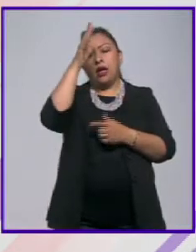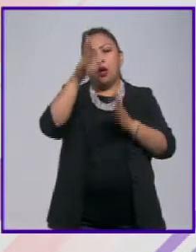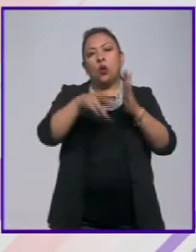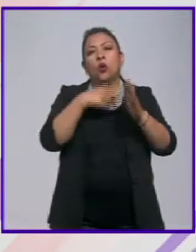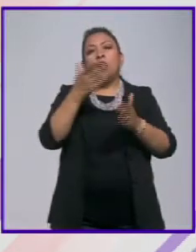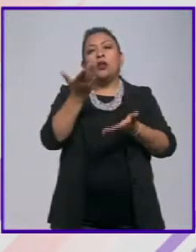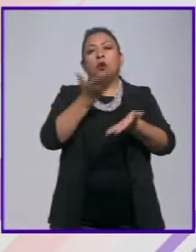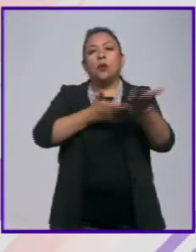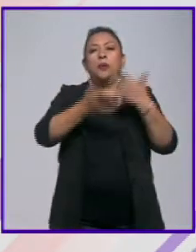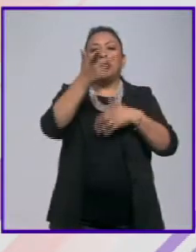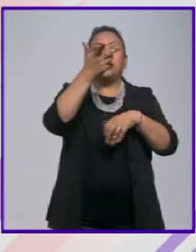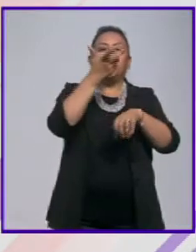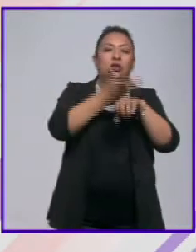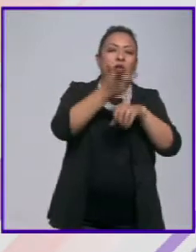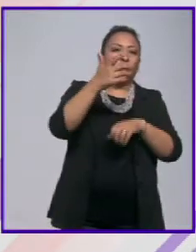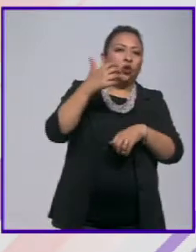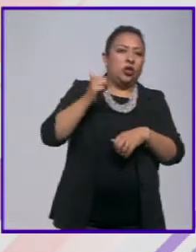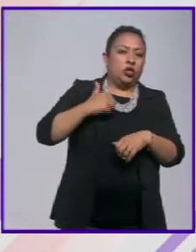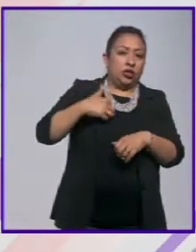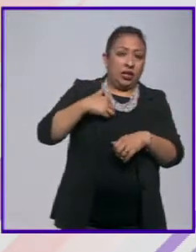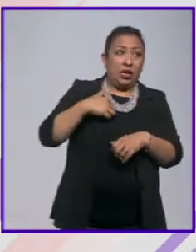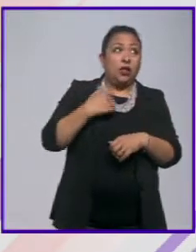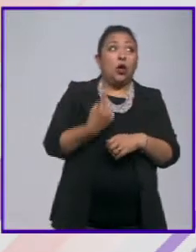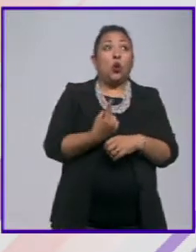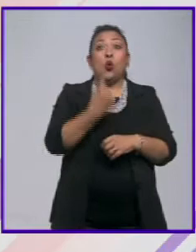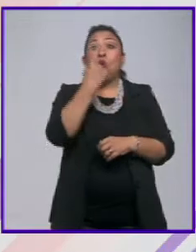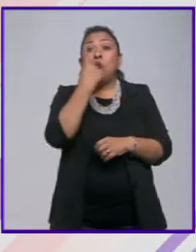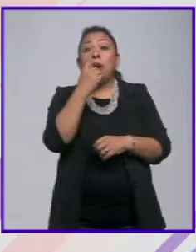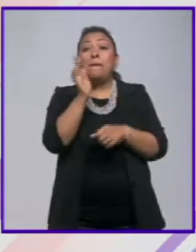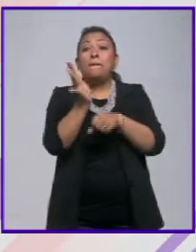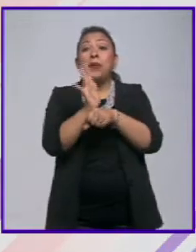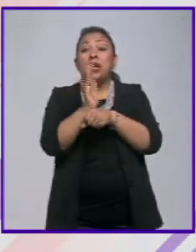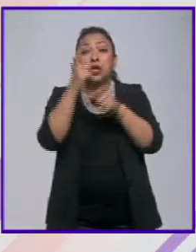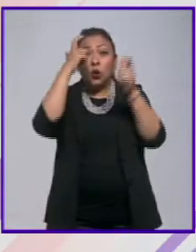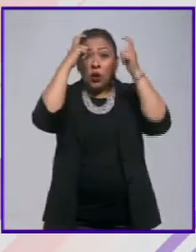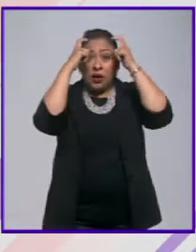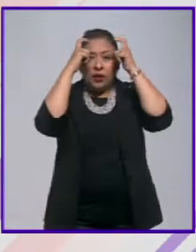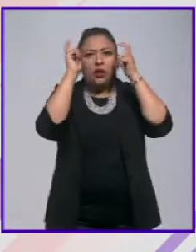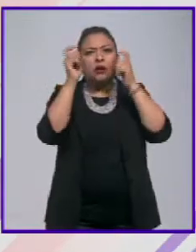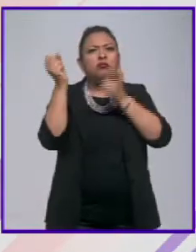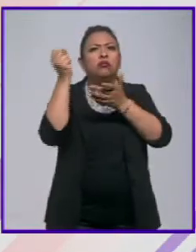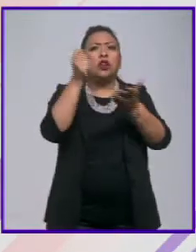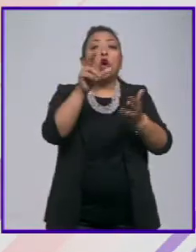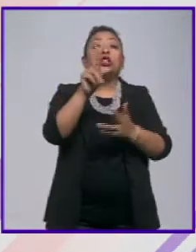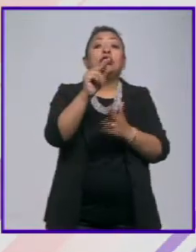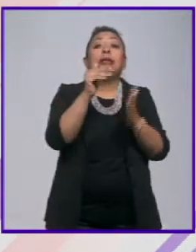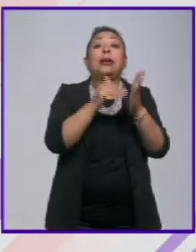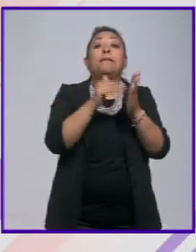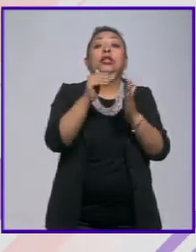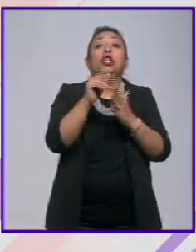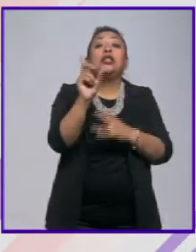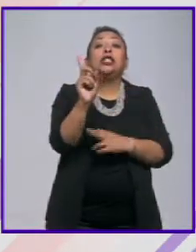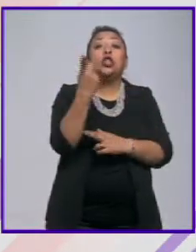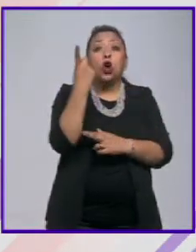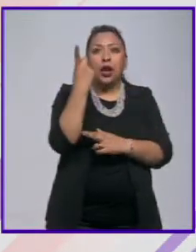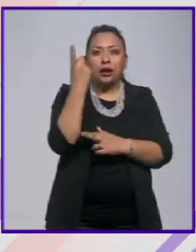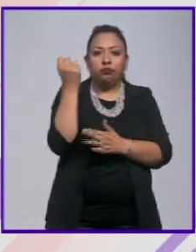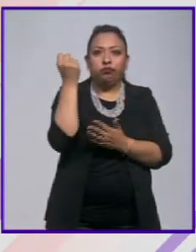Estados Unidos y Canadá en donde una sola una sola película Disney representa una inversión de 80 millones de dólares